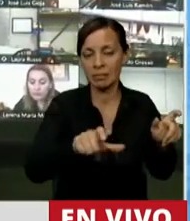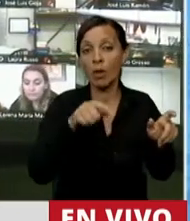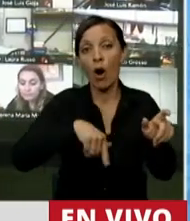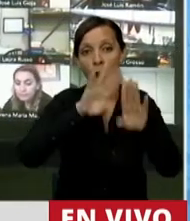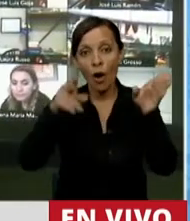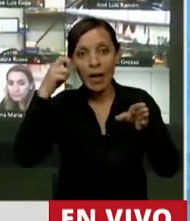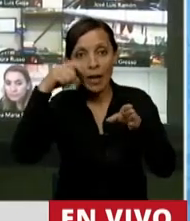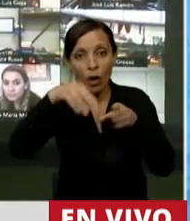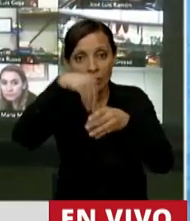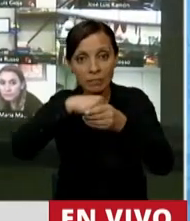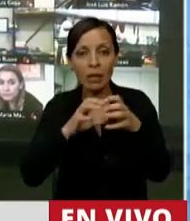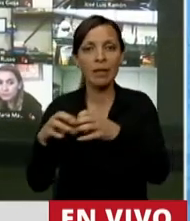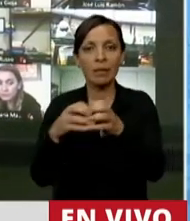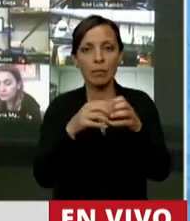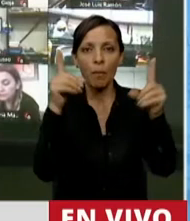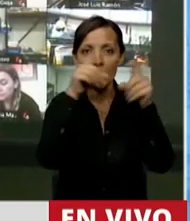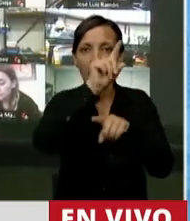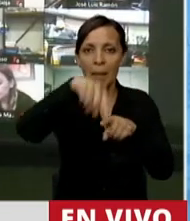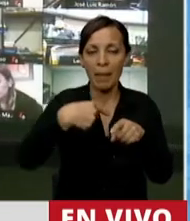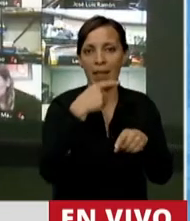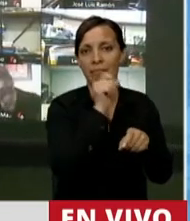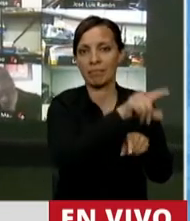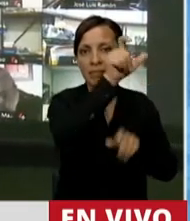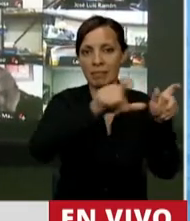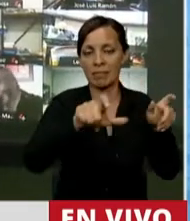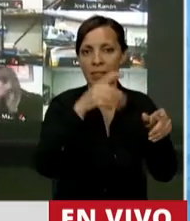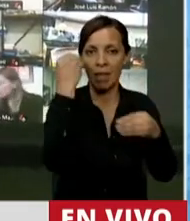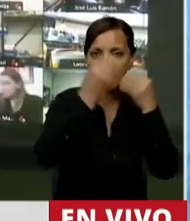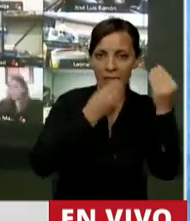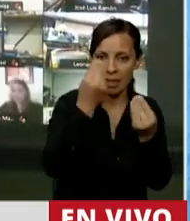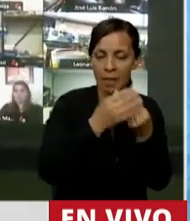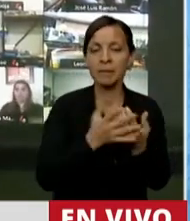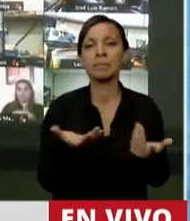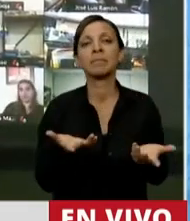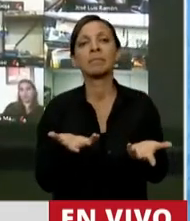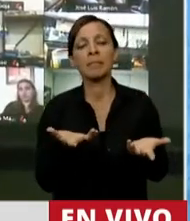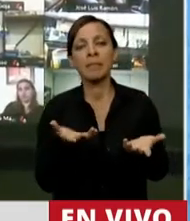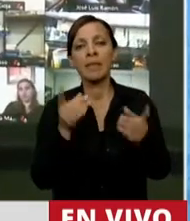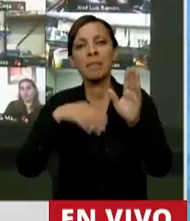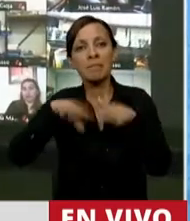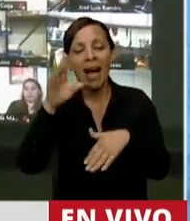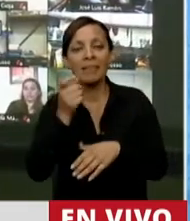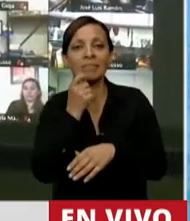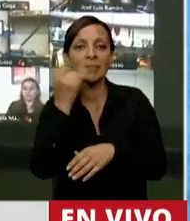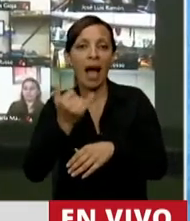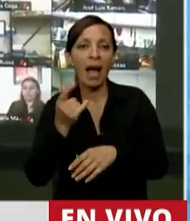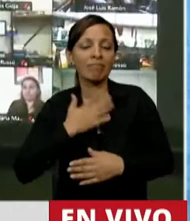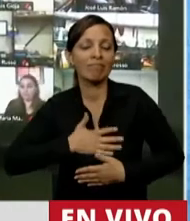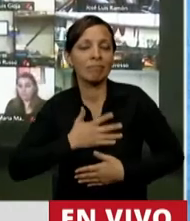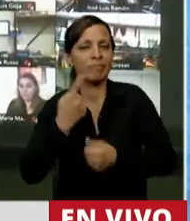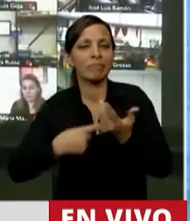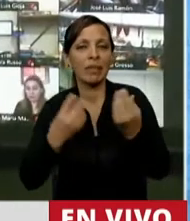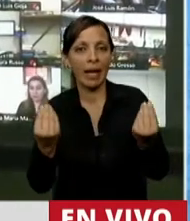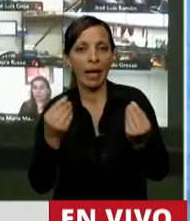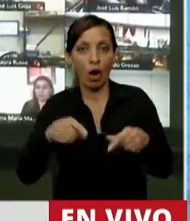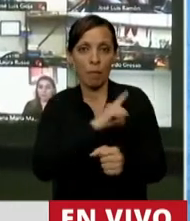Congreso de la Nación se están debatiendo las problemáticas que al pueblo le preocupan y más aún cuando tenemos también para celebrar que